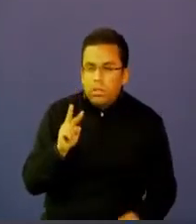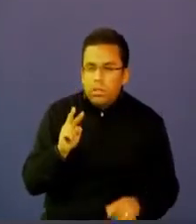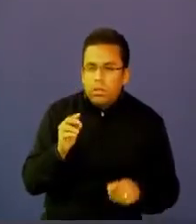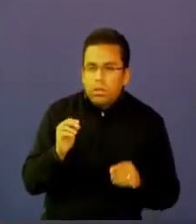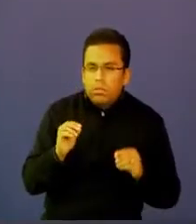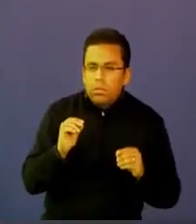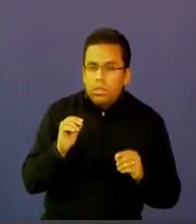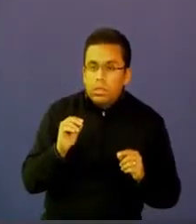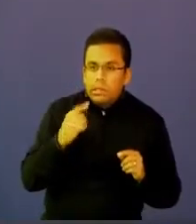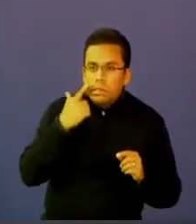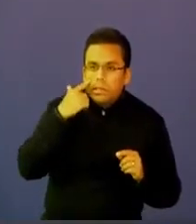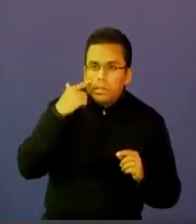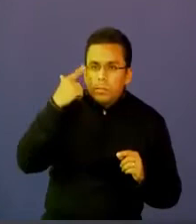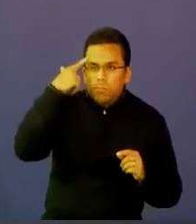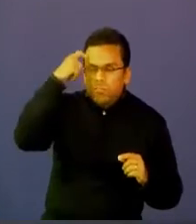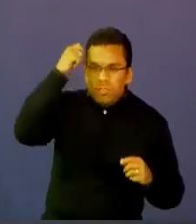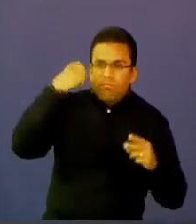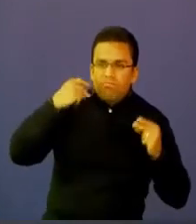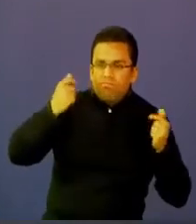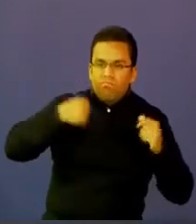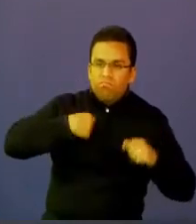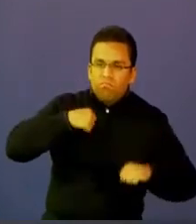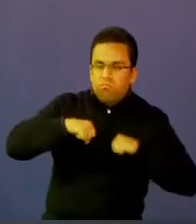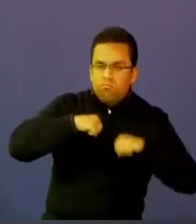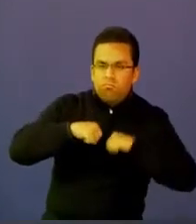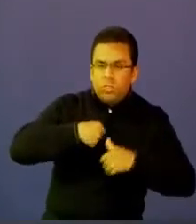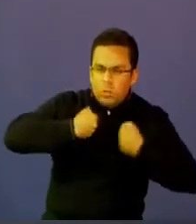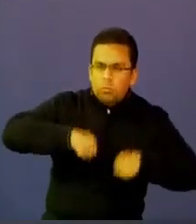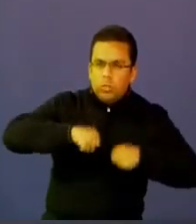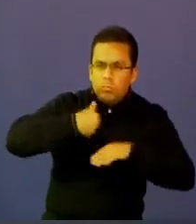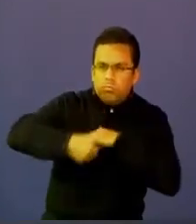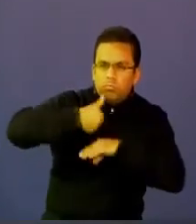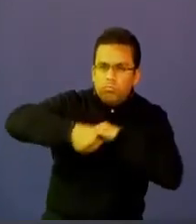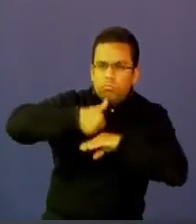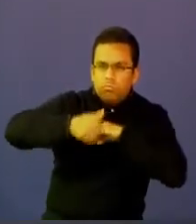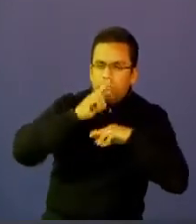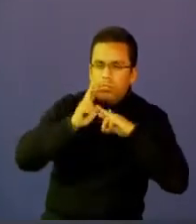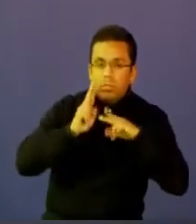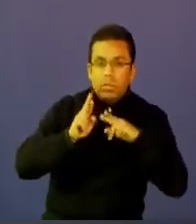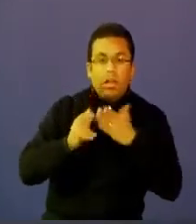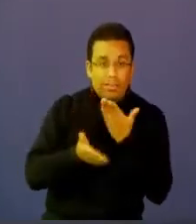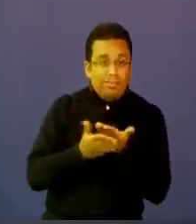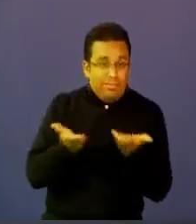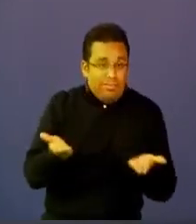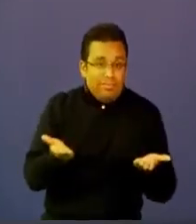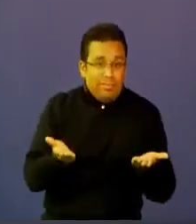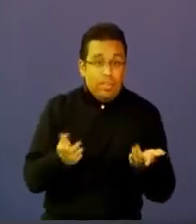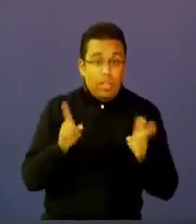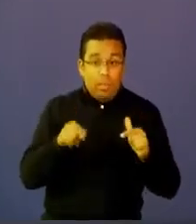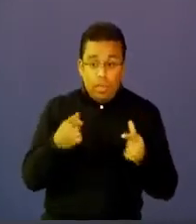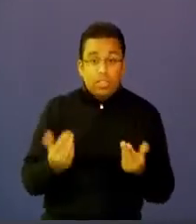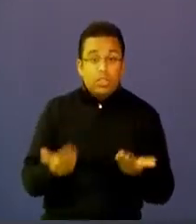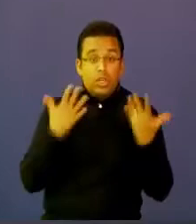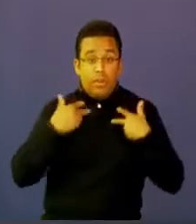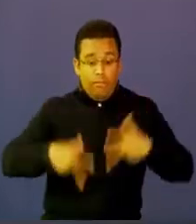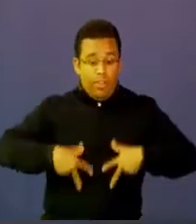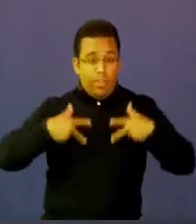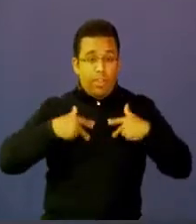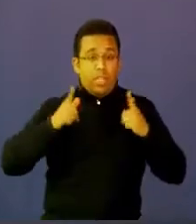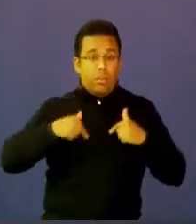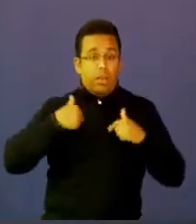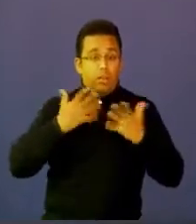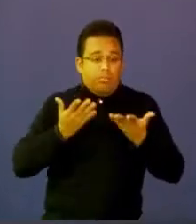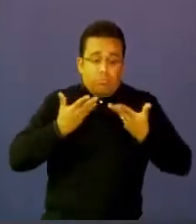digitales, sino que también se desarrollan habilidades para la vida y ni qué decir de las competencias disciplinares en nuestras áreas básicas.